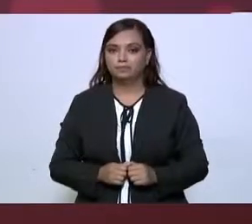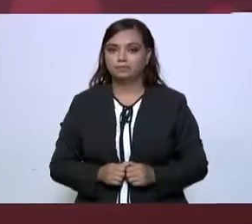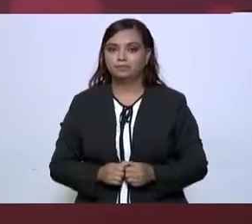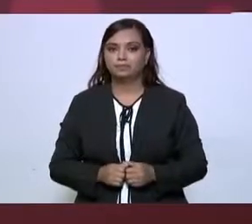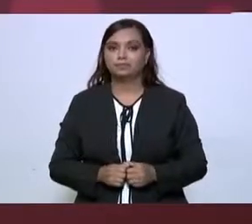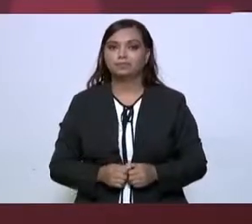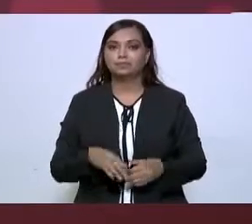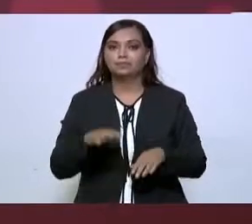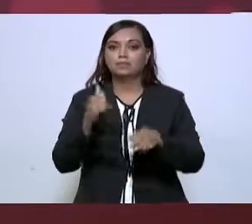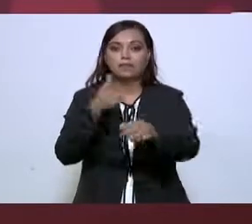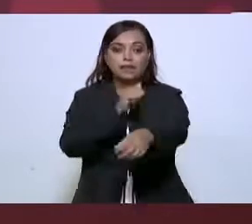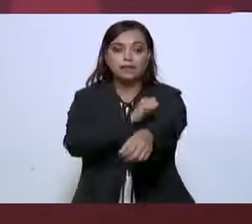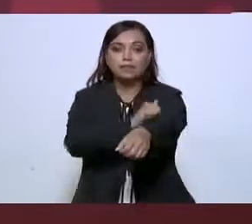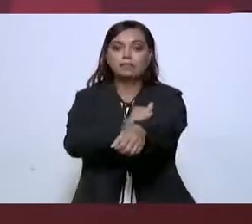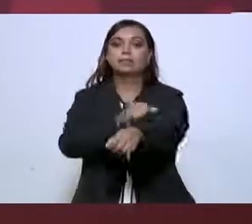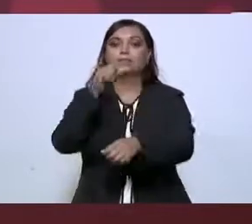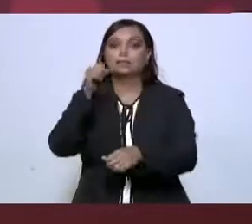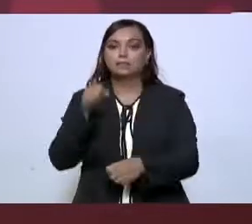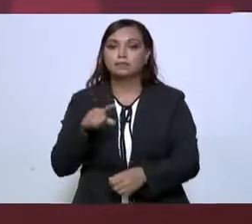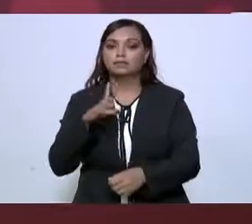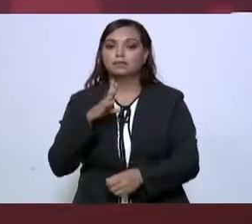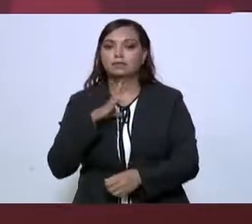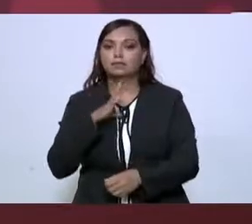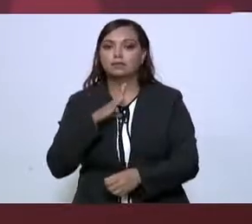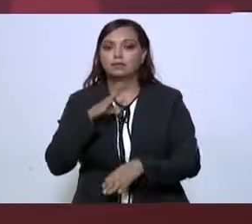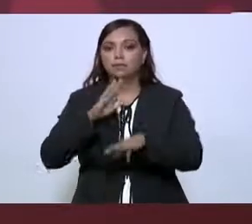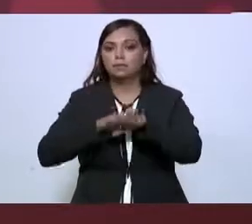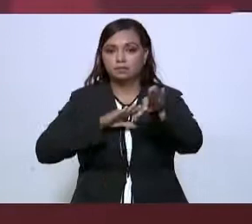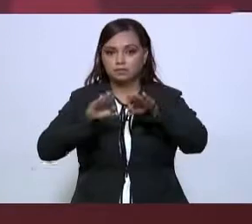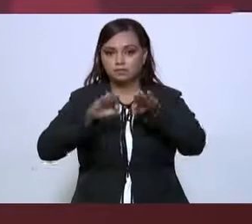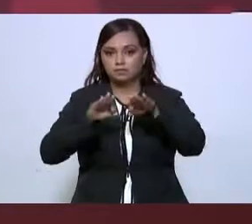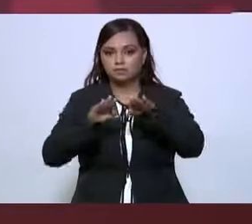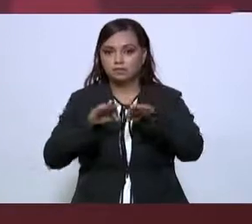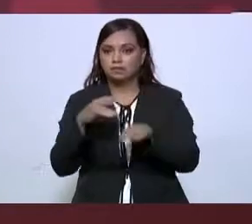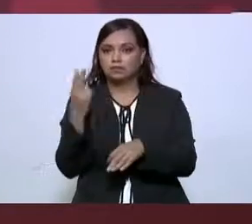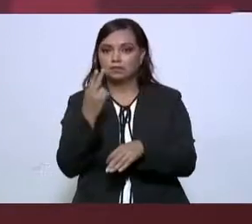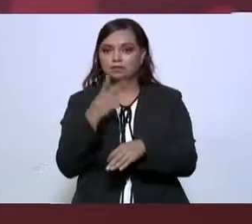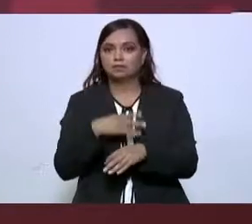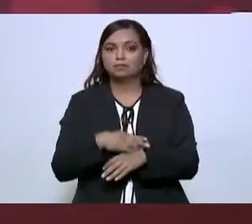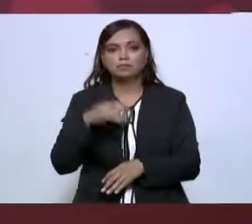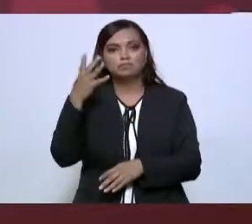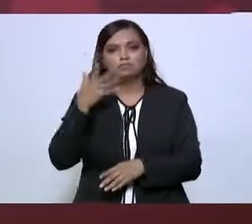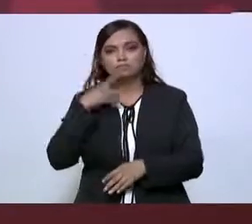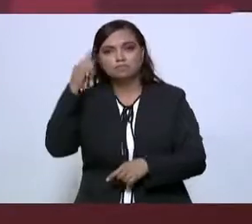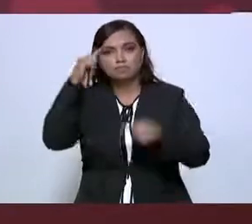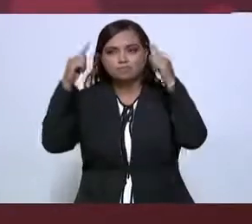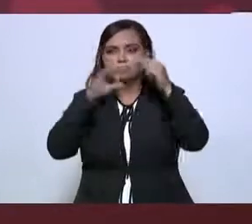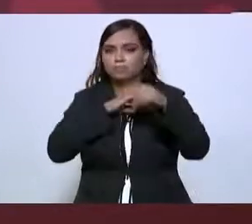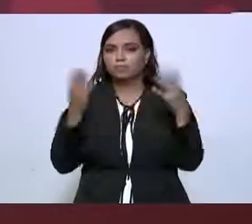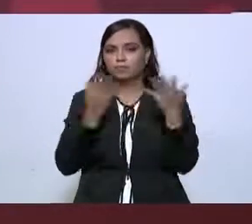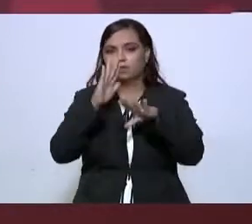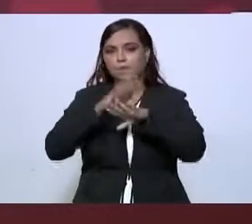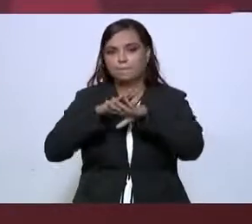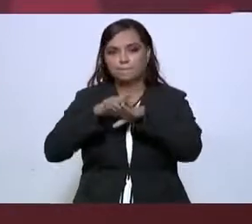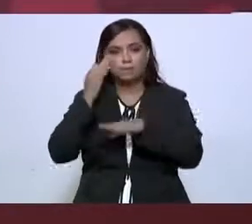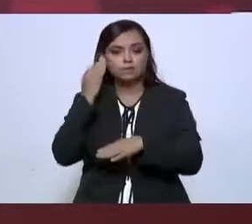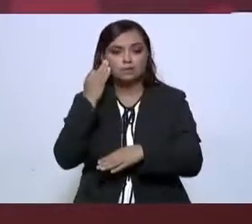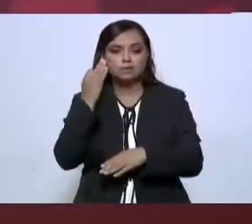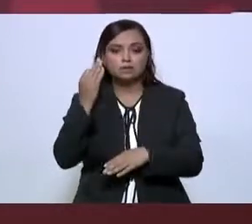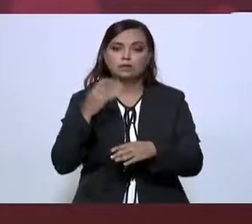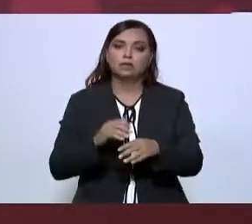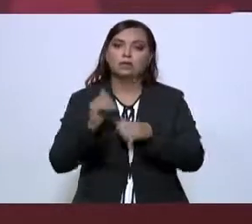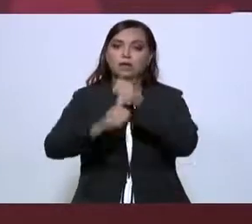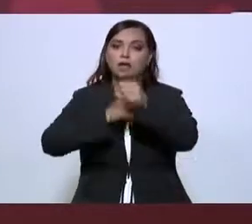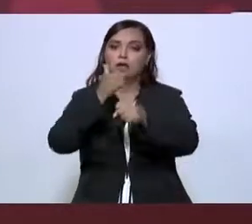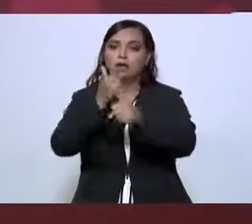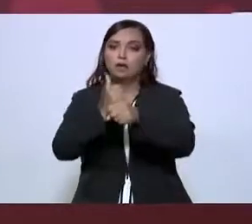En lo que es Altamira, también hay una serie de trabajos que los tenemos contemplados, que se pueden hacer a lo largo de estos años que